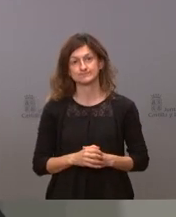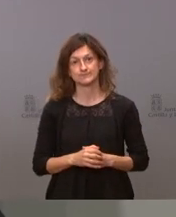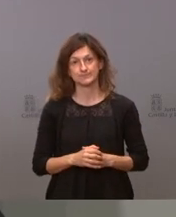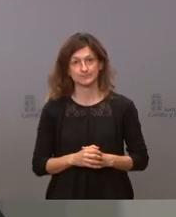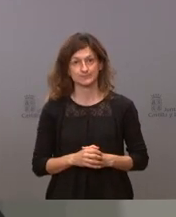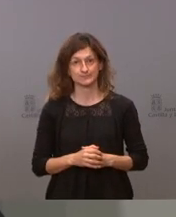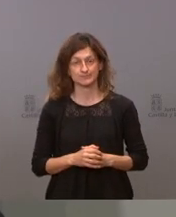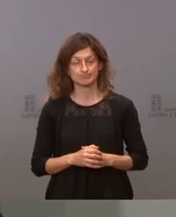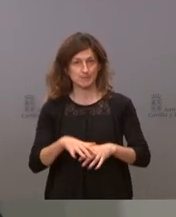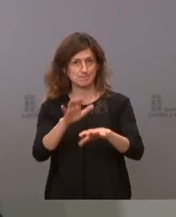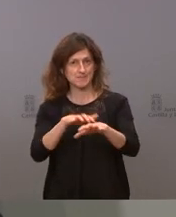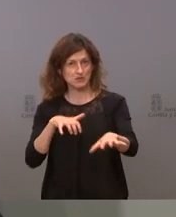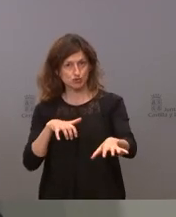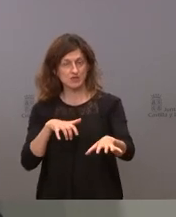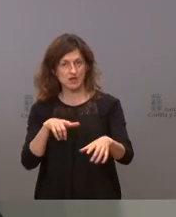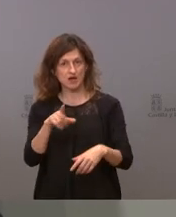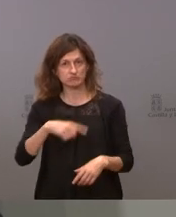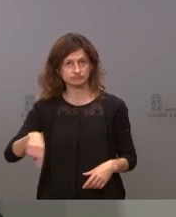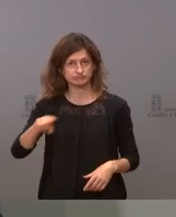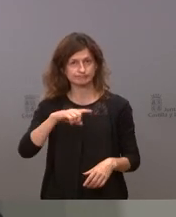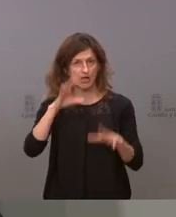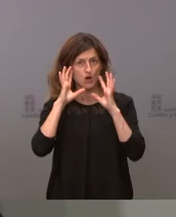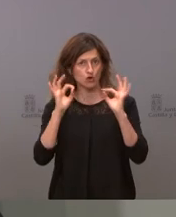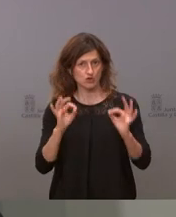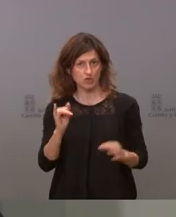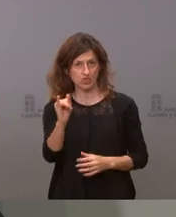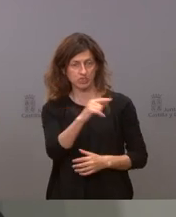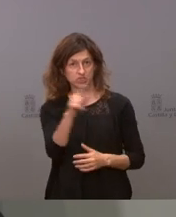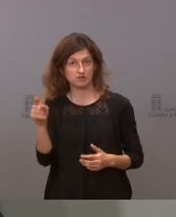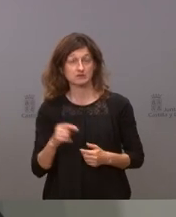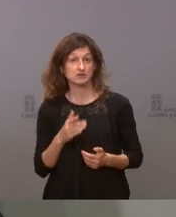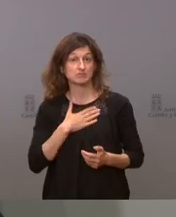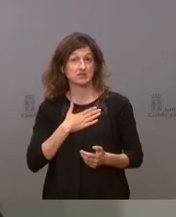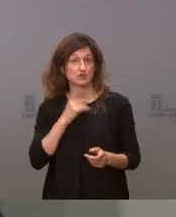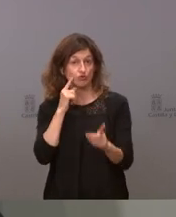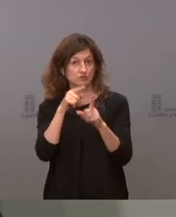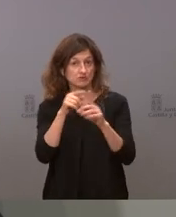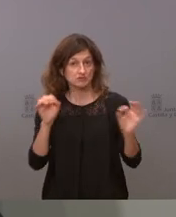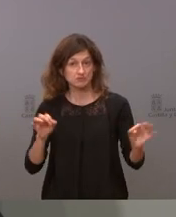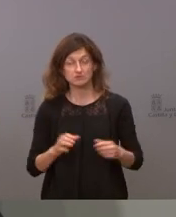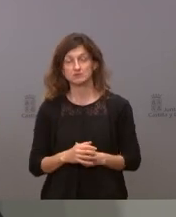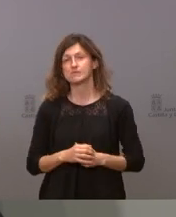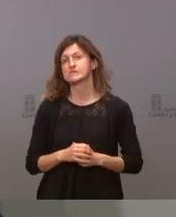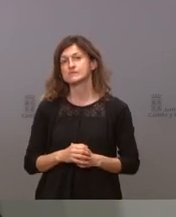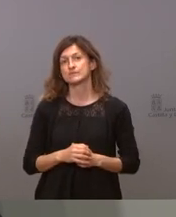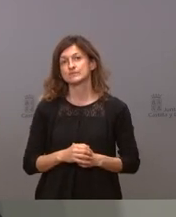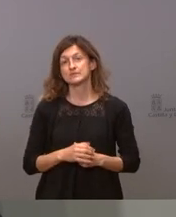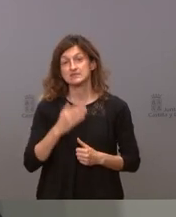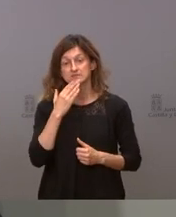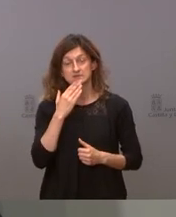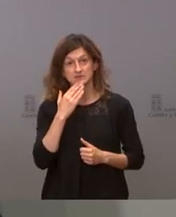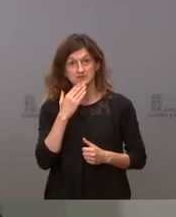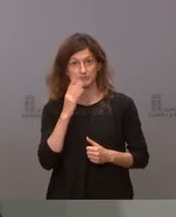la inmensa mayoría son bastante razonables y que nosotros nuestra intención en este momento es si la incidencia